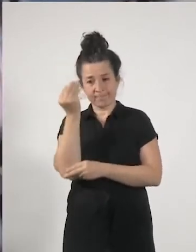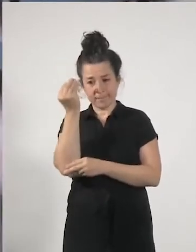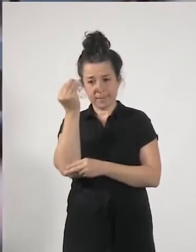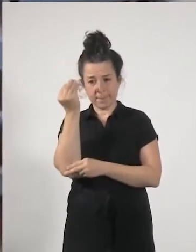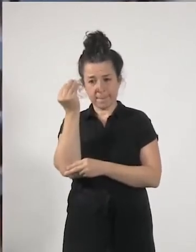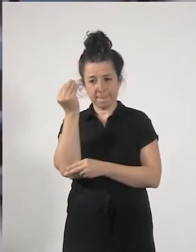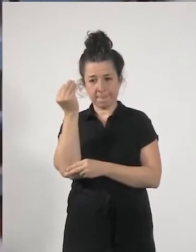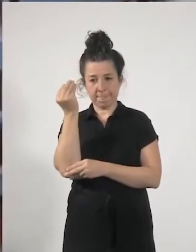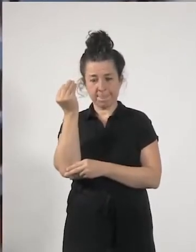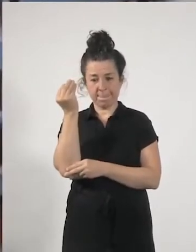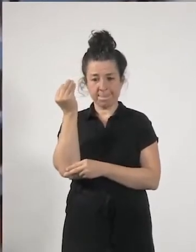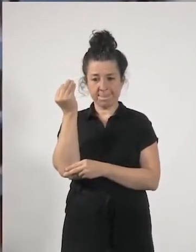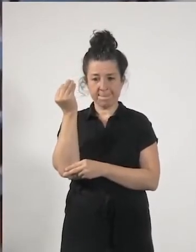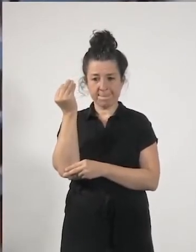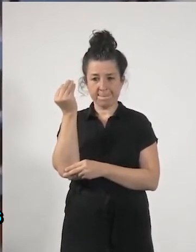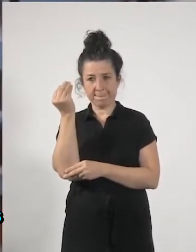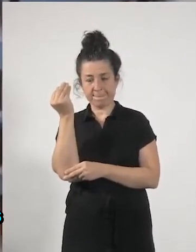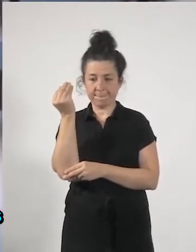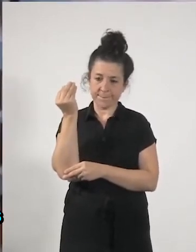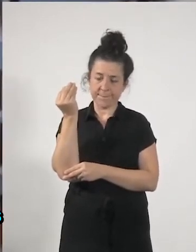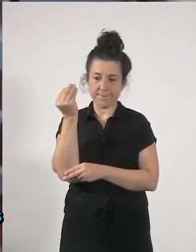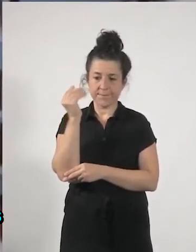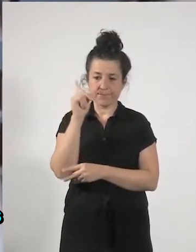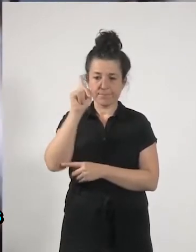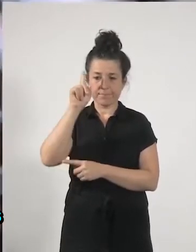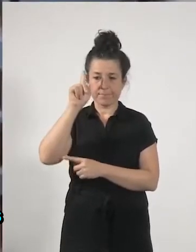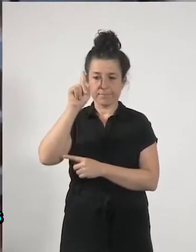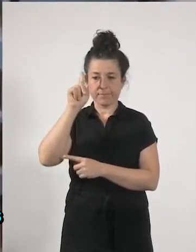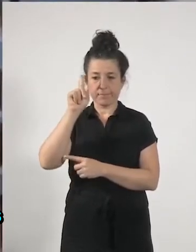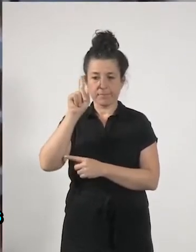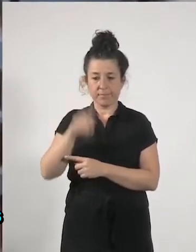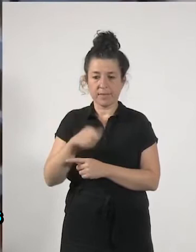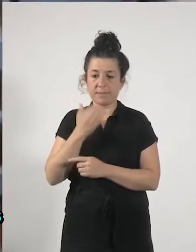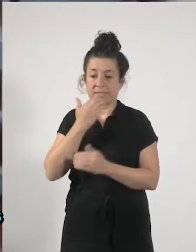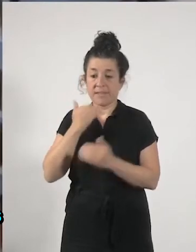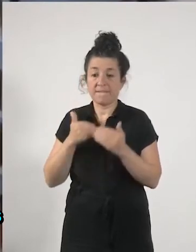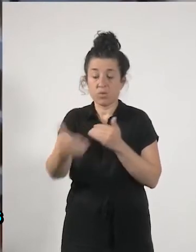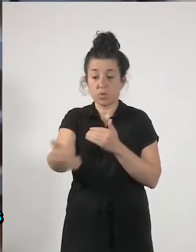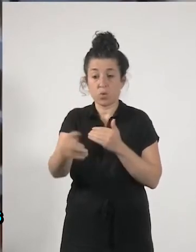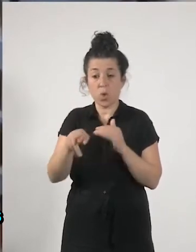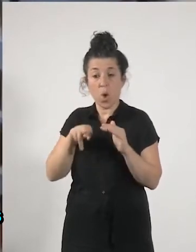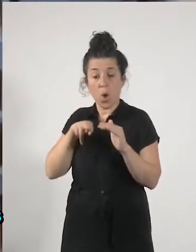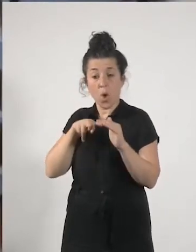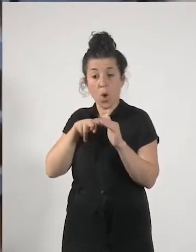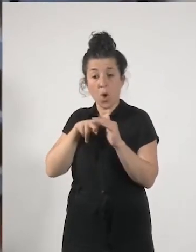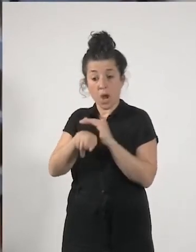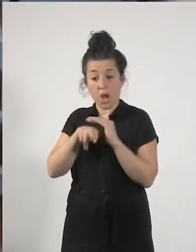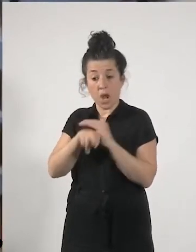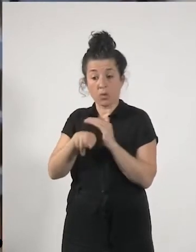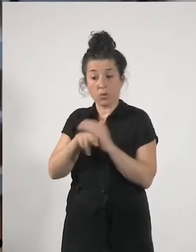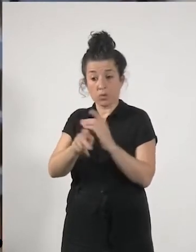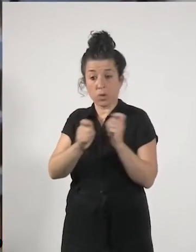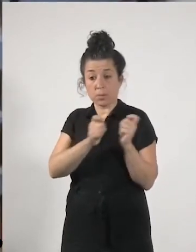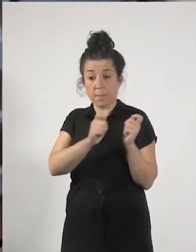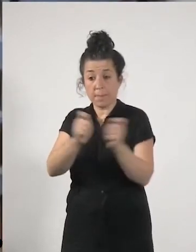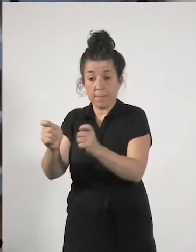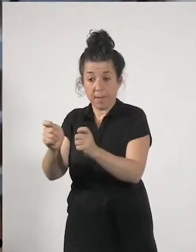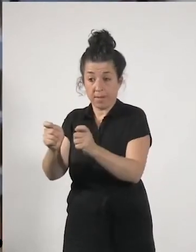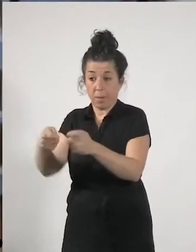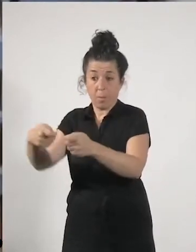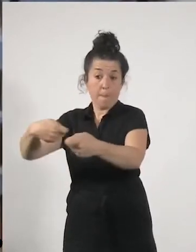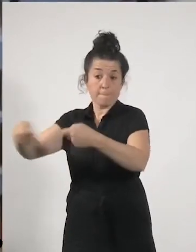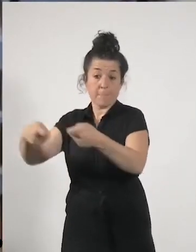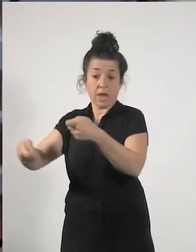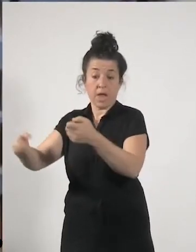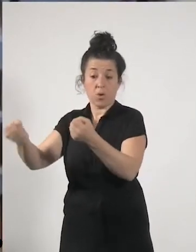y también si se dejara la asignación de recursos futuros ¿no? en manos del mercado pues por ejemplo la gente